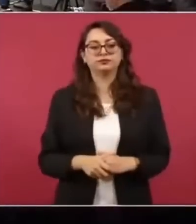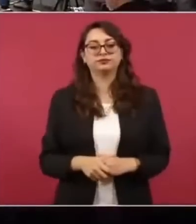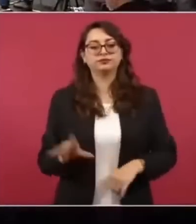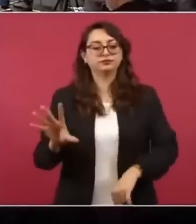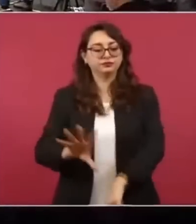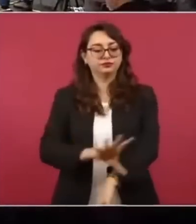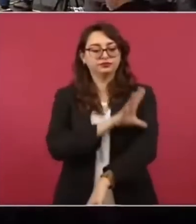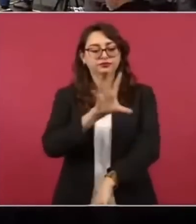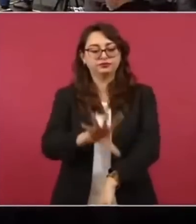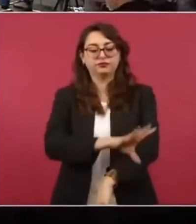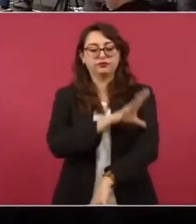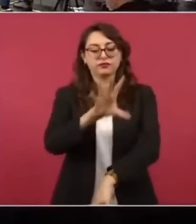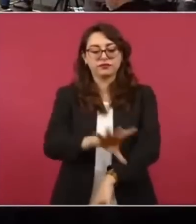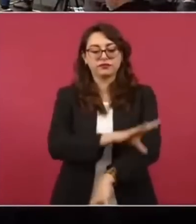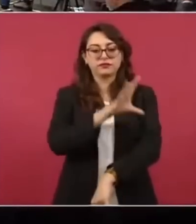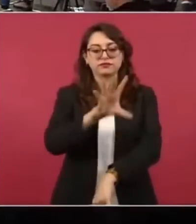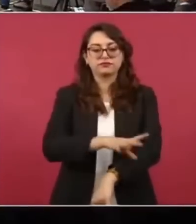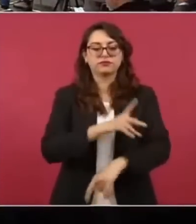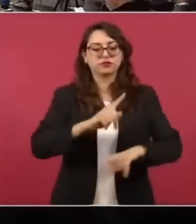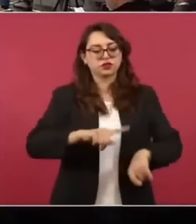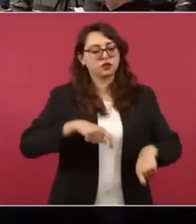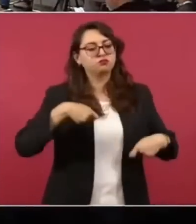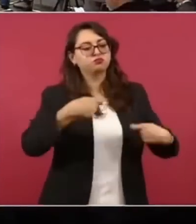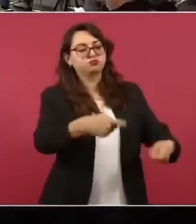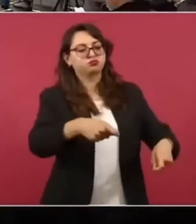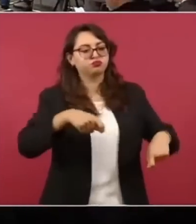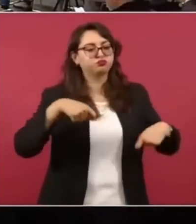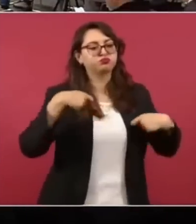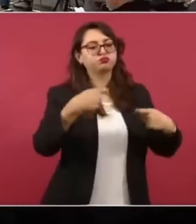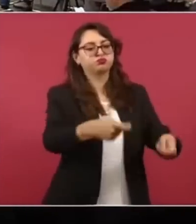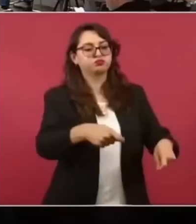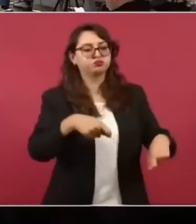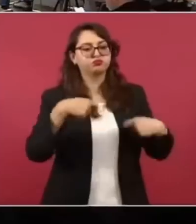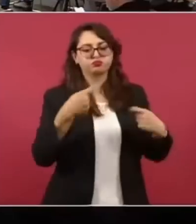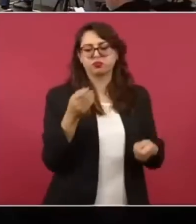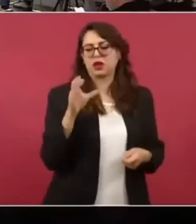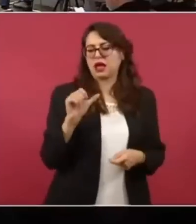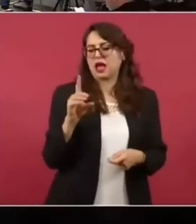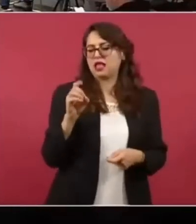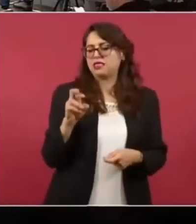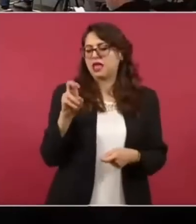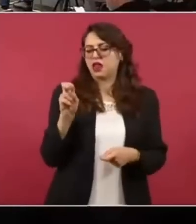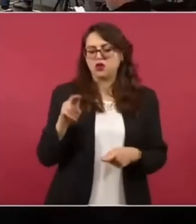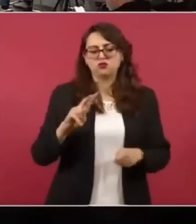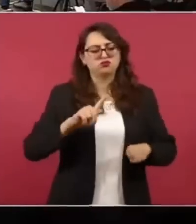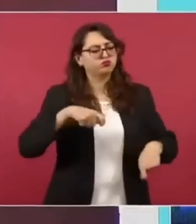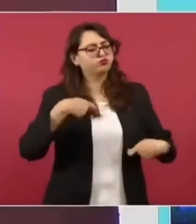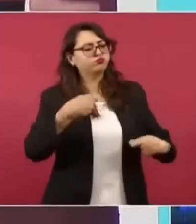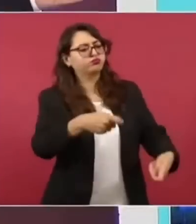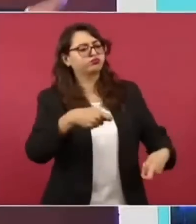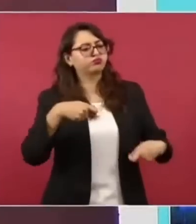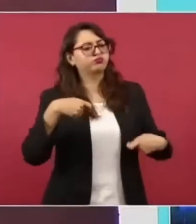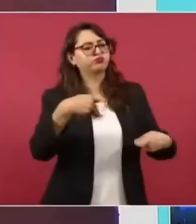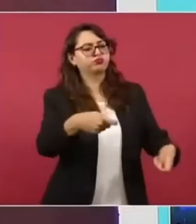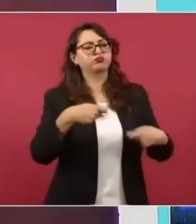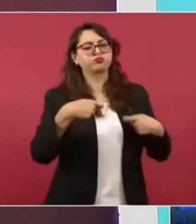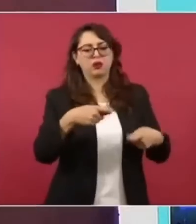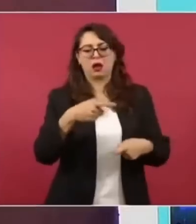industria eléctrica, se llevó a Calderón también a trabajar